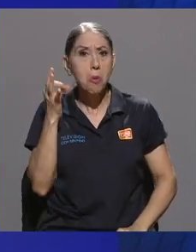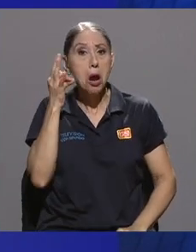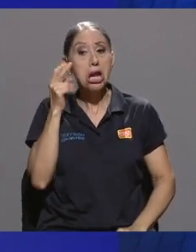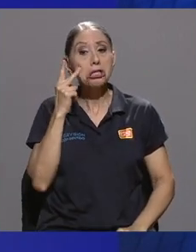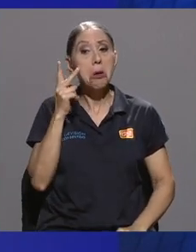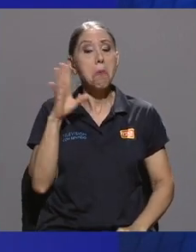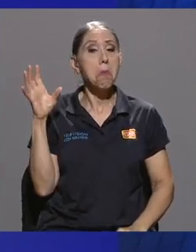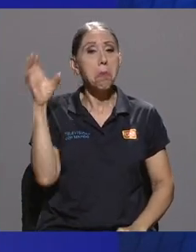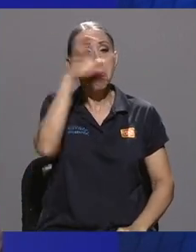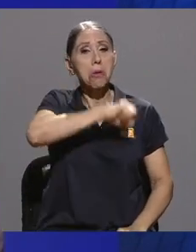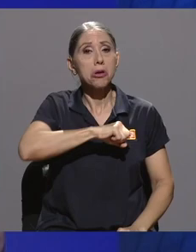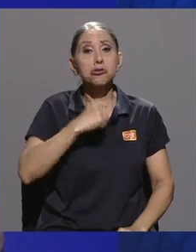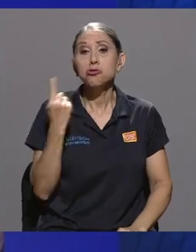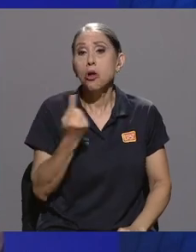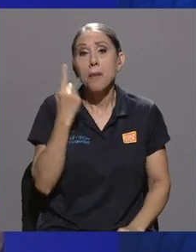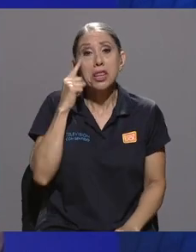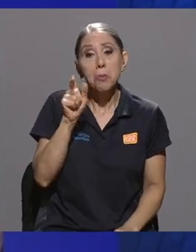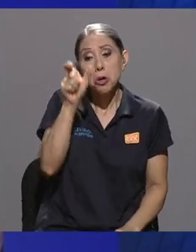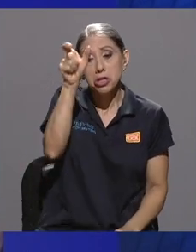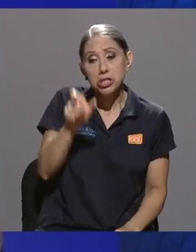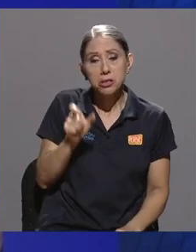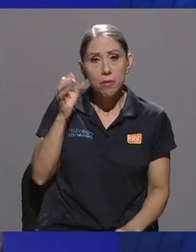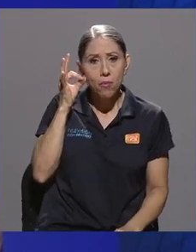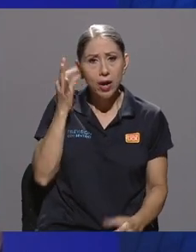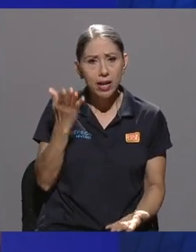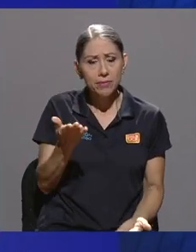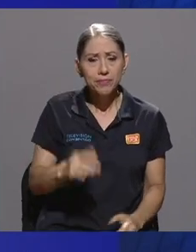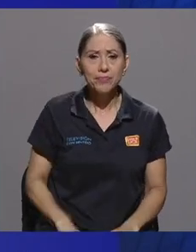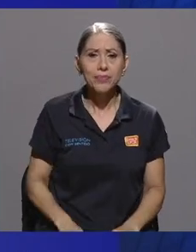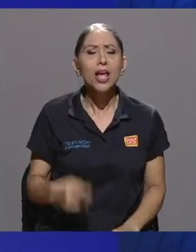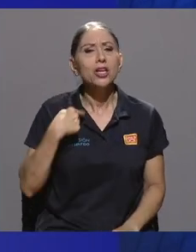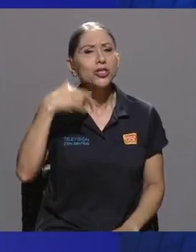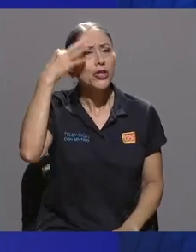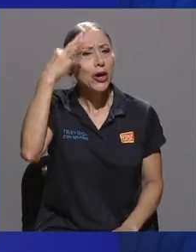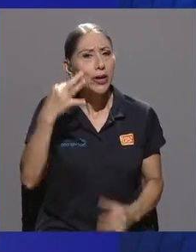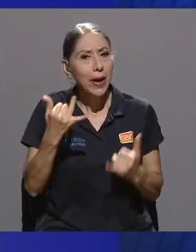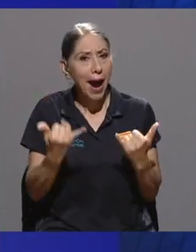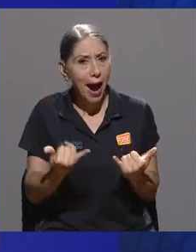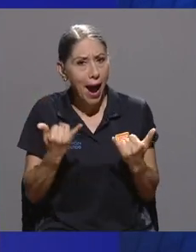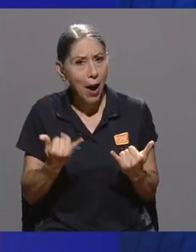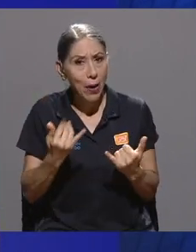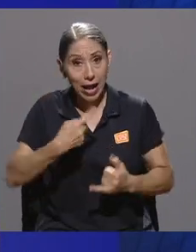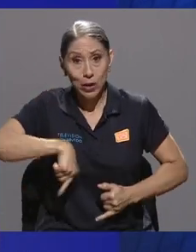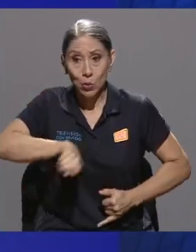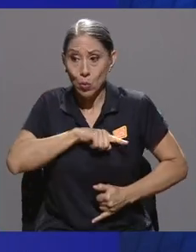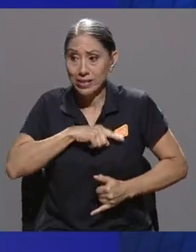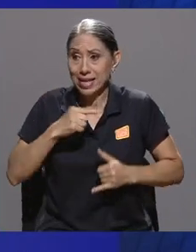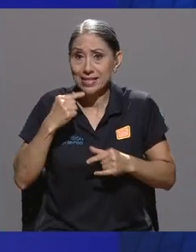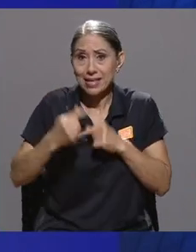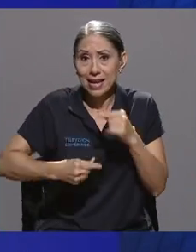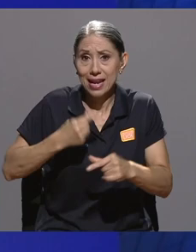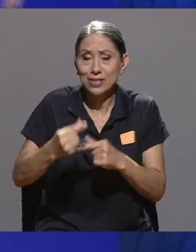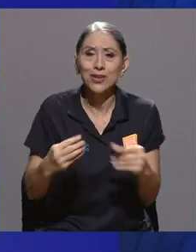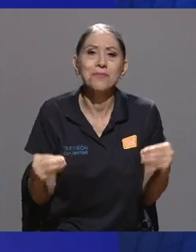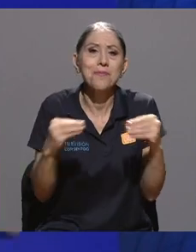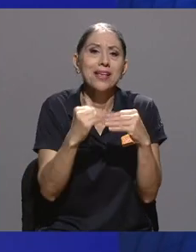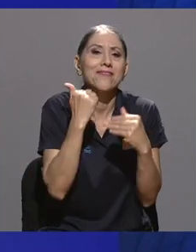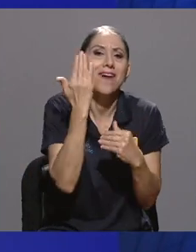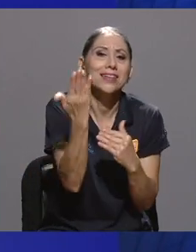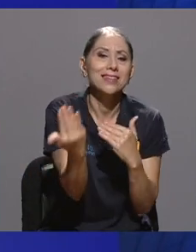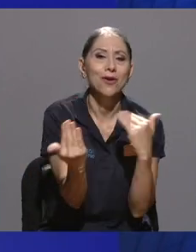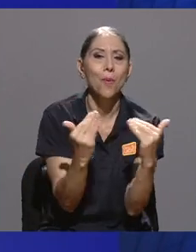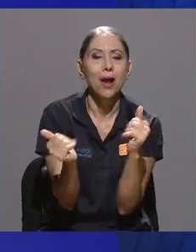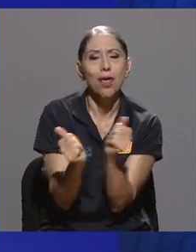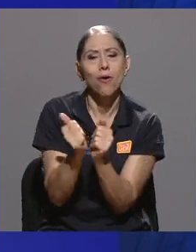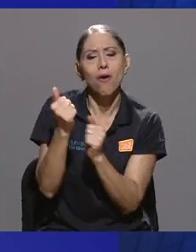ser mujer, simplemente. Entonces, yo creo que para nuestras generaciones, pues obviamente ha sido mucho más fácil que para generaciones